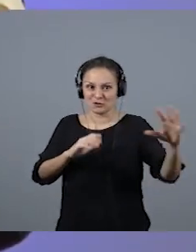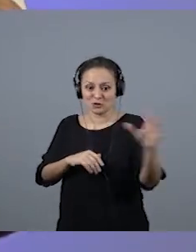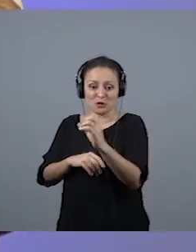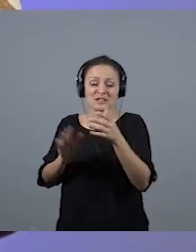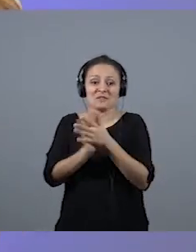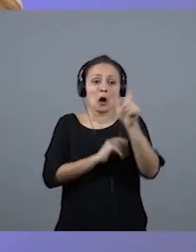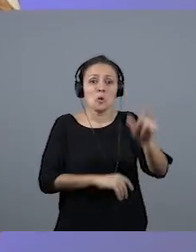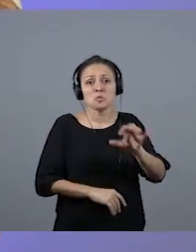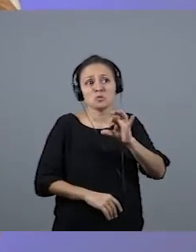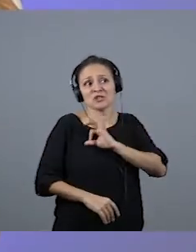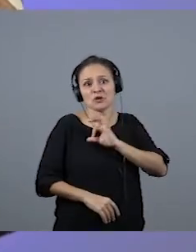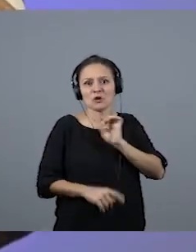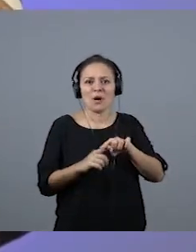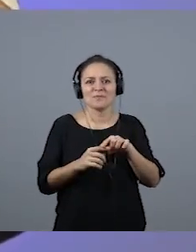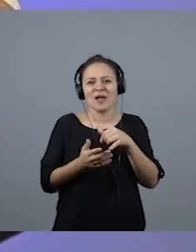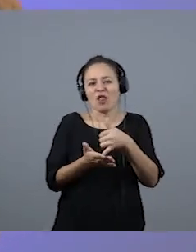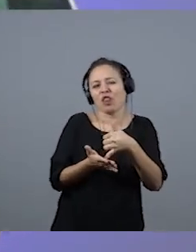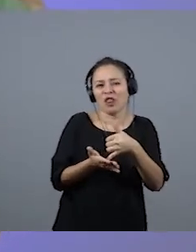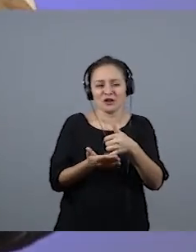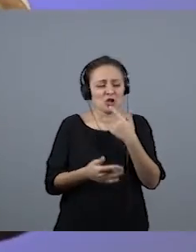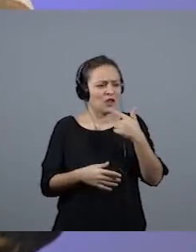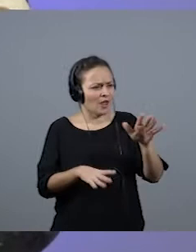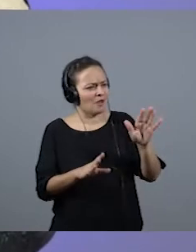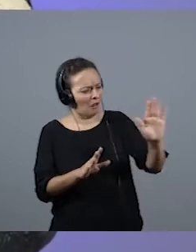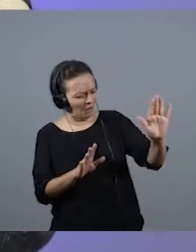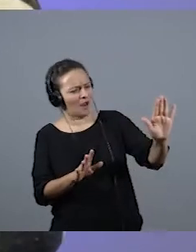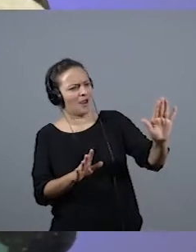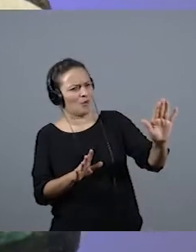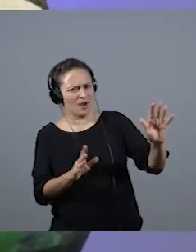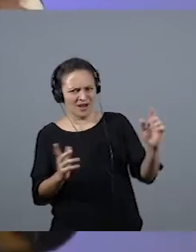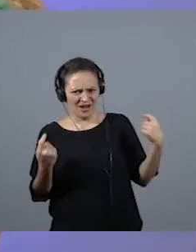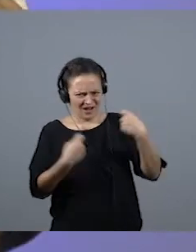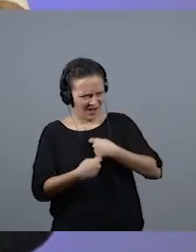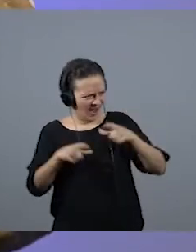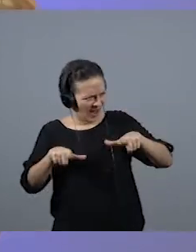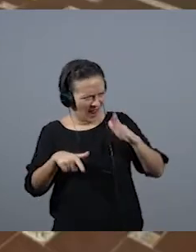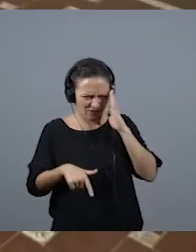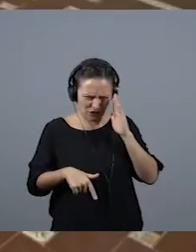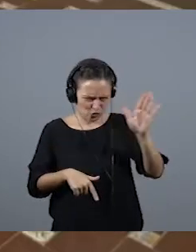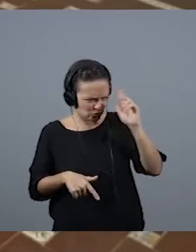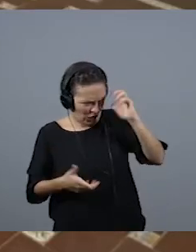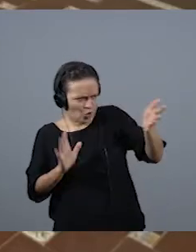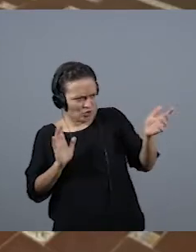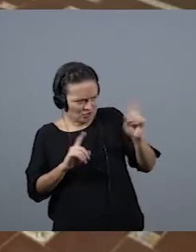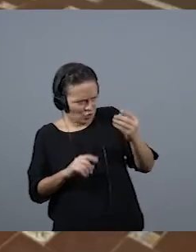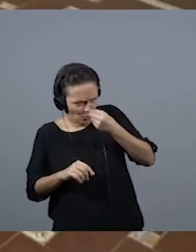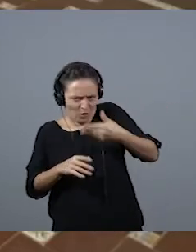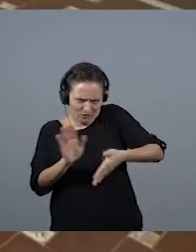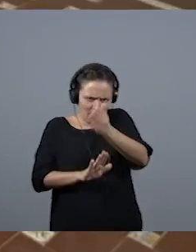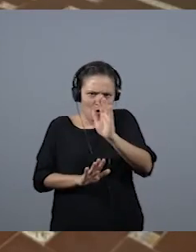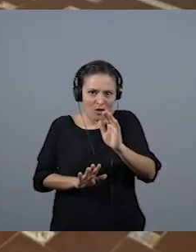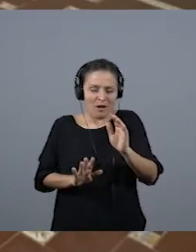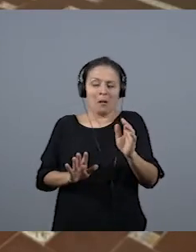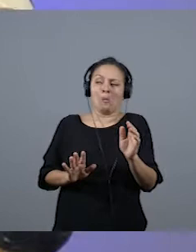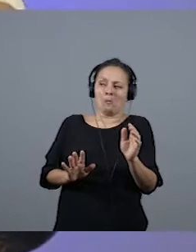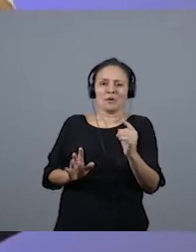ablandara, sino que le hizo gracia, como yo le dije que no, no, no, en el comedor del Mensei, el programa. Y entonces, aparte de eso, bueno, pues vio